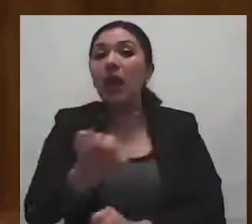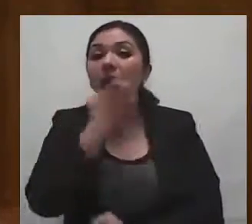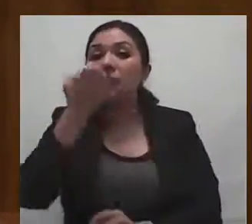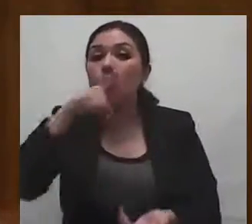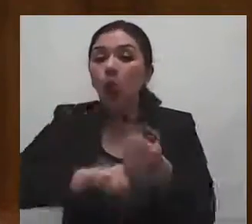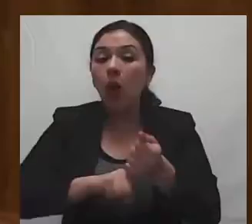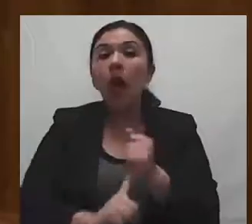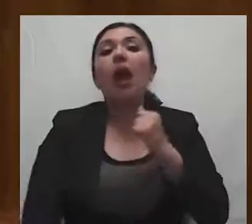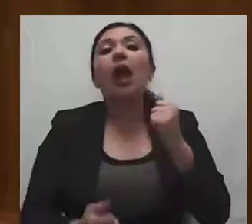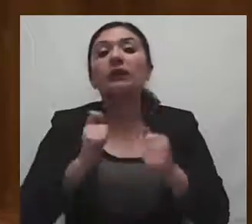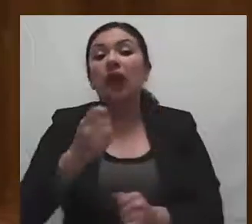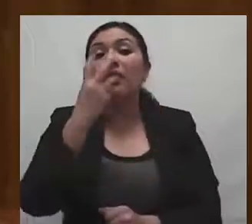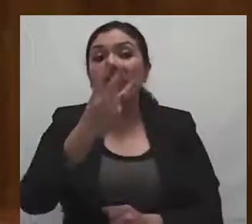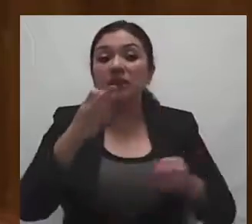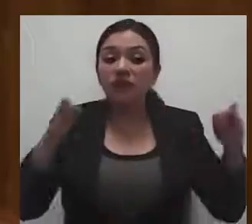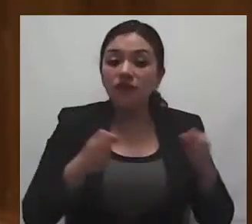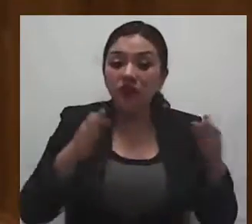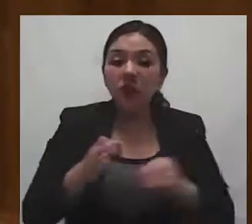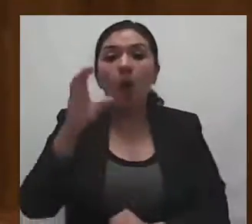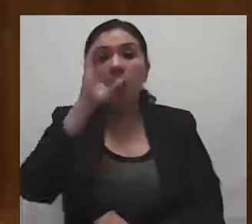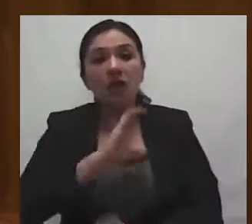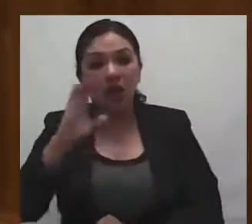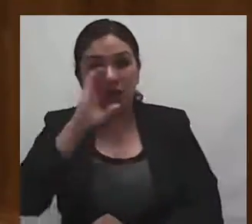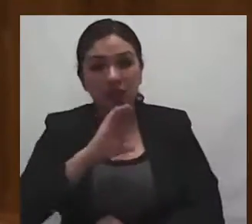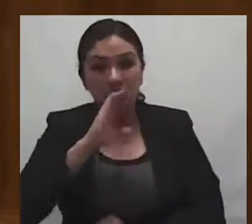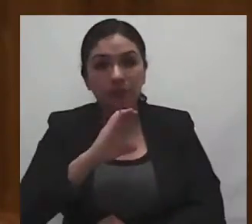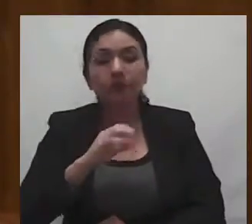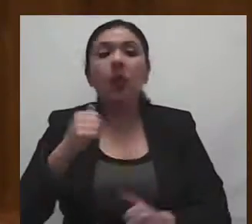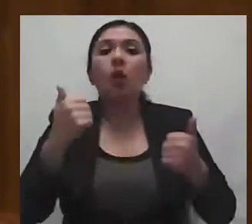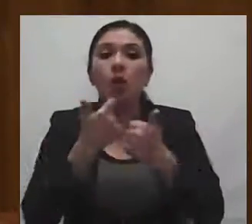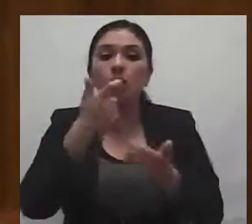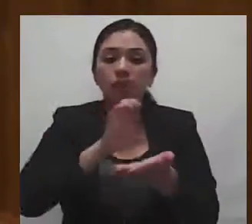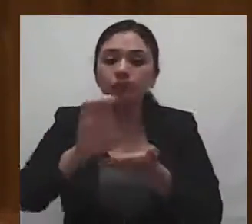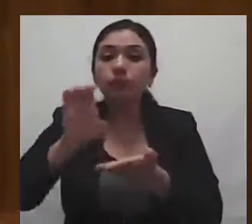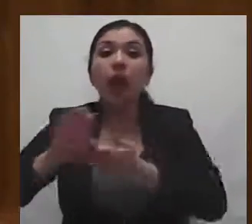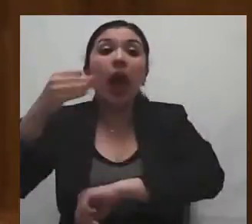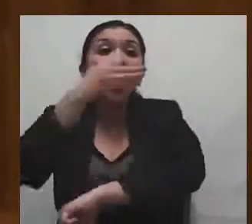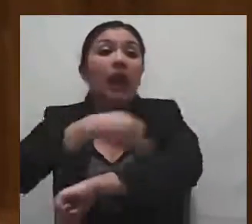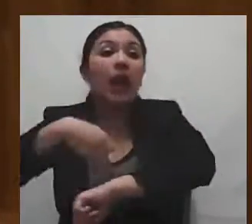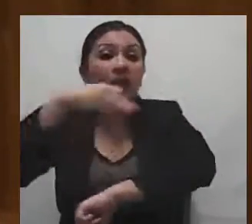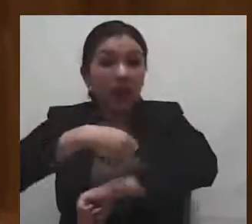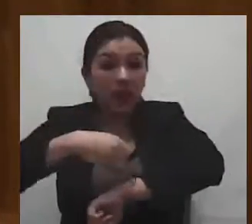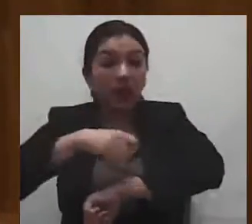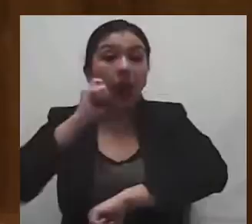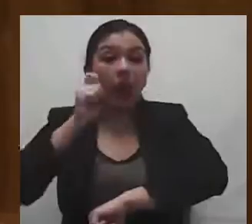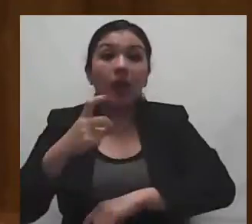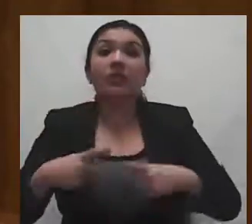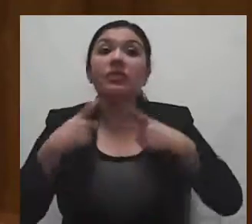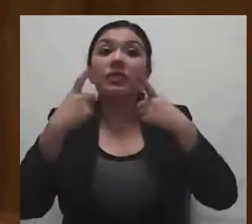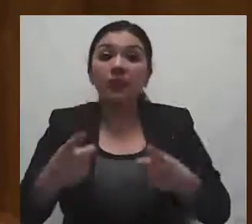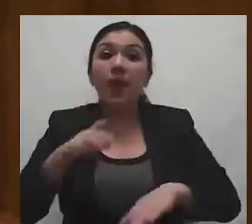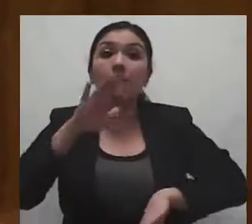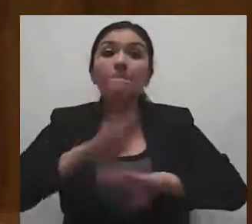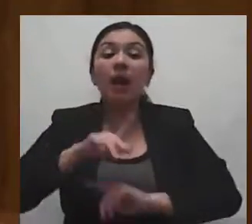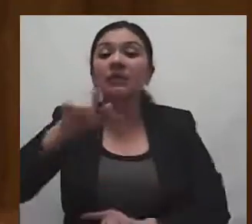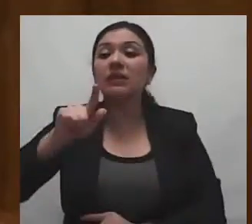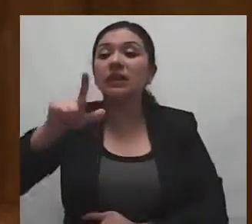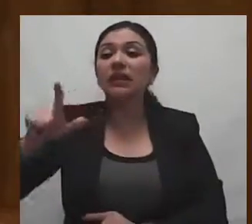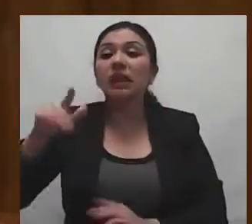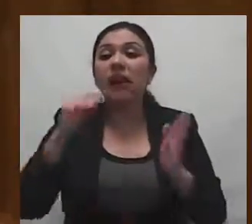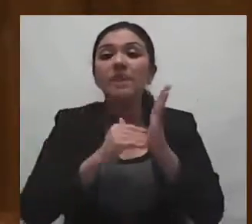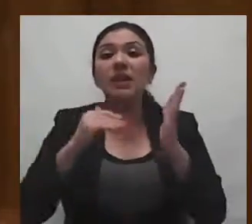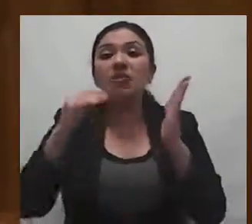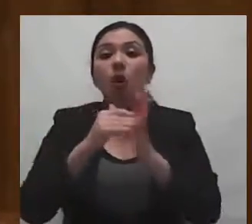desayunos fríos y calientes y raciones vespertinas que implicarían una entrega y distribución de 77 millones